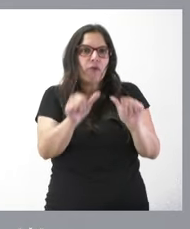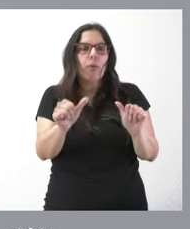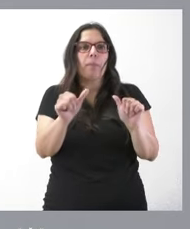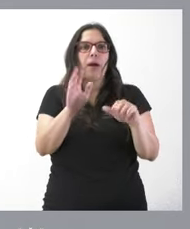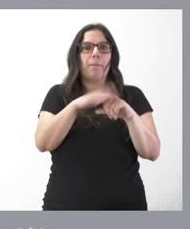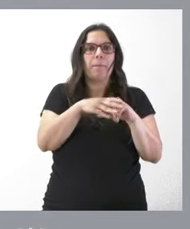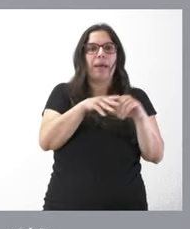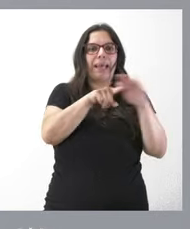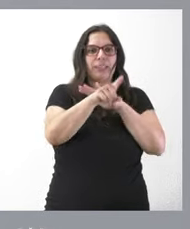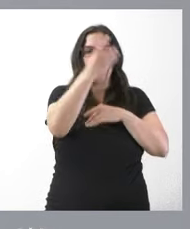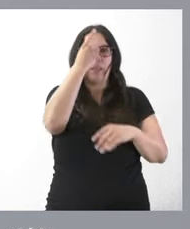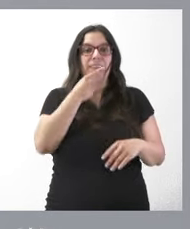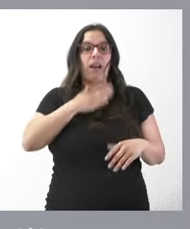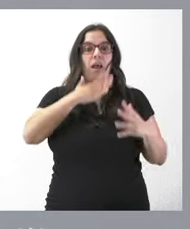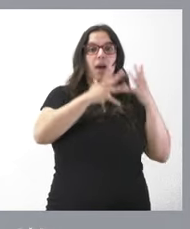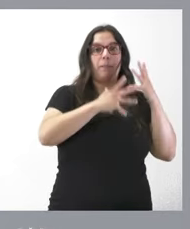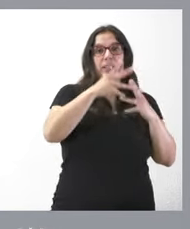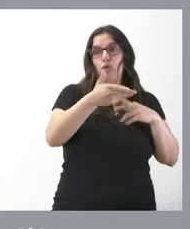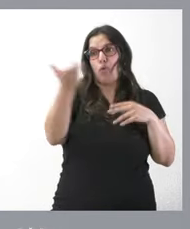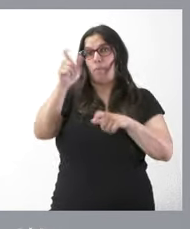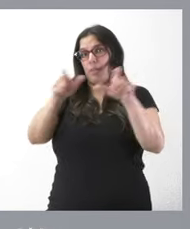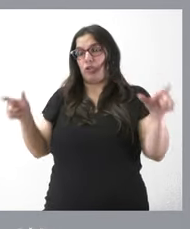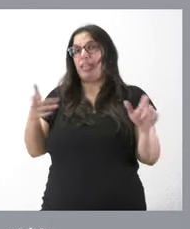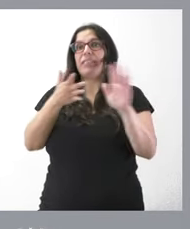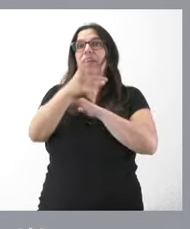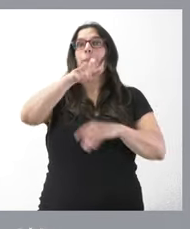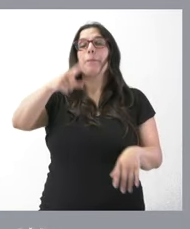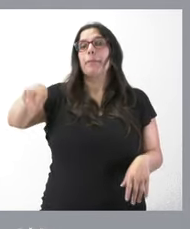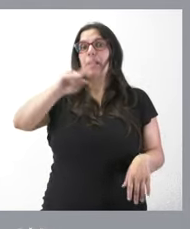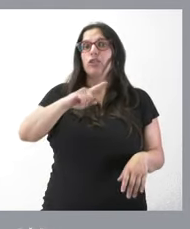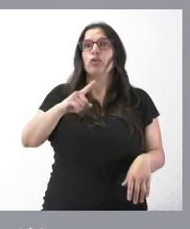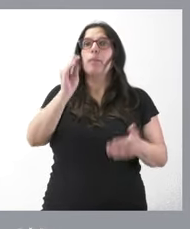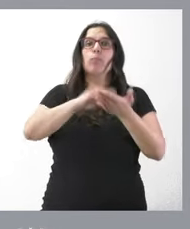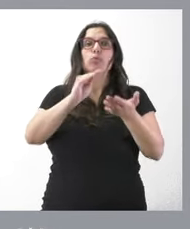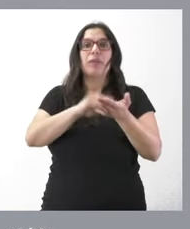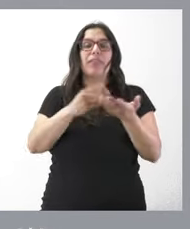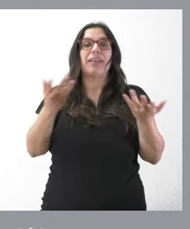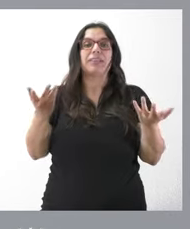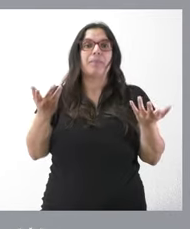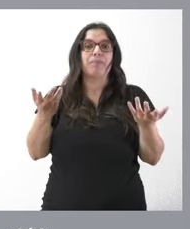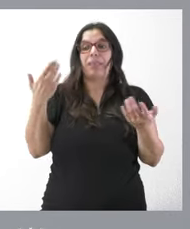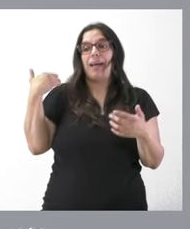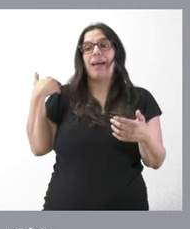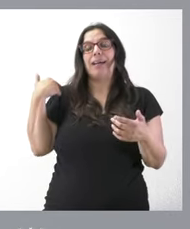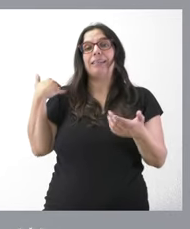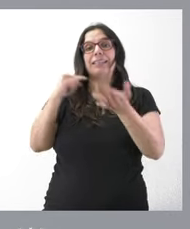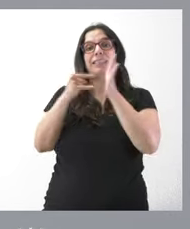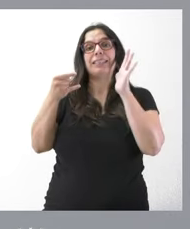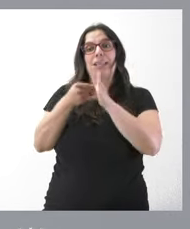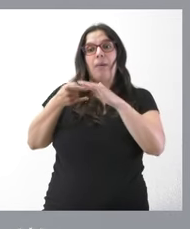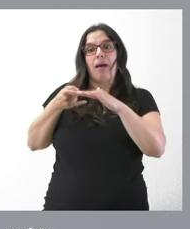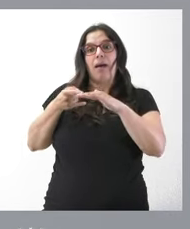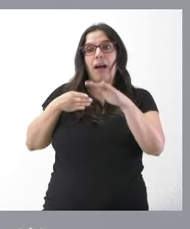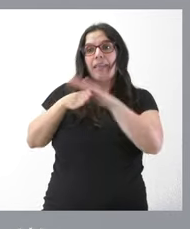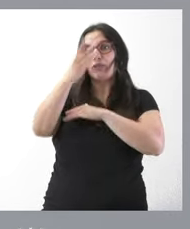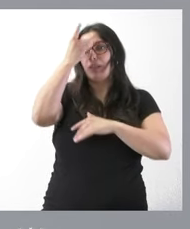digitalización no solo de la administración sino del conjunto de los ciudadanos estamos hablando de ciudadanos que en muchos casos a veces carecen o carecían de sistemas de acceso a la